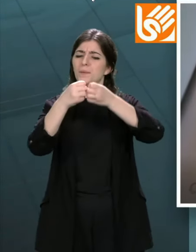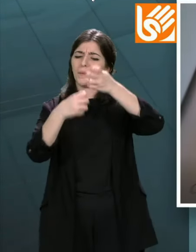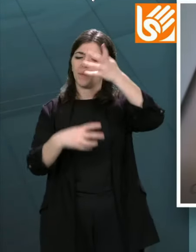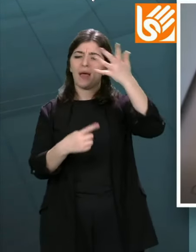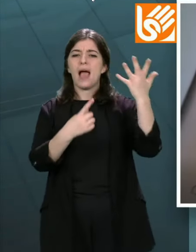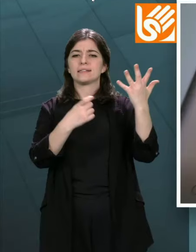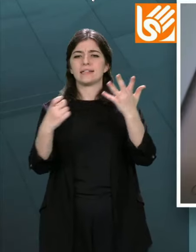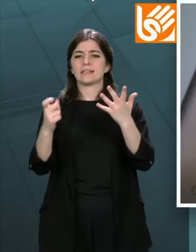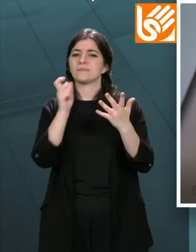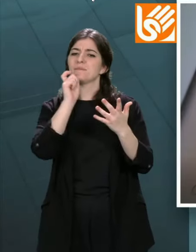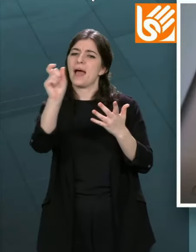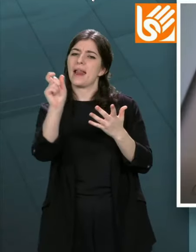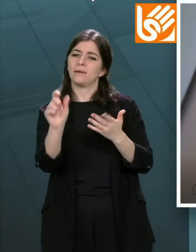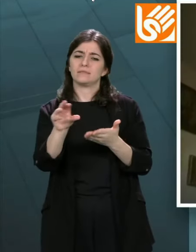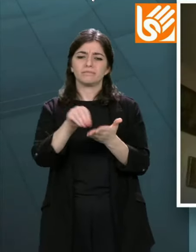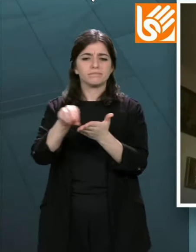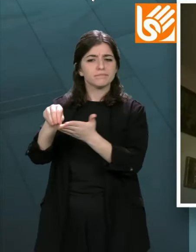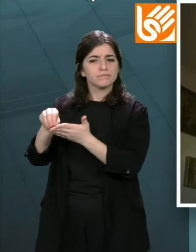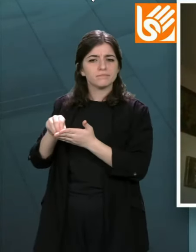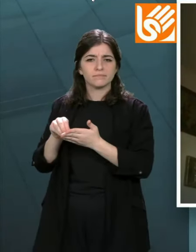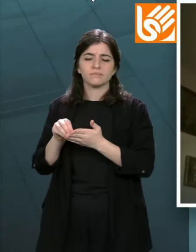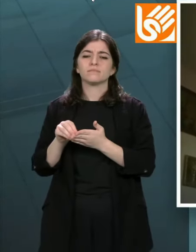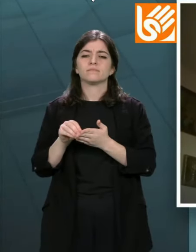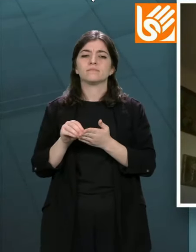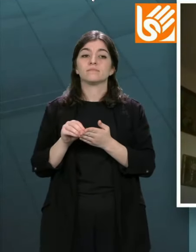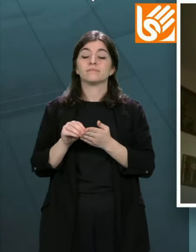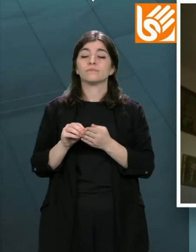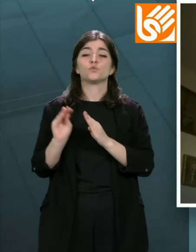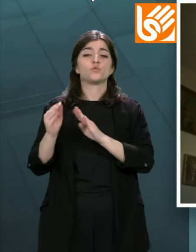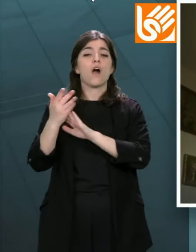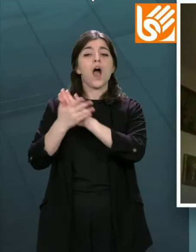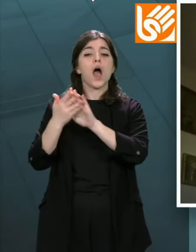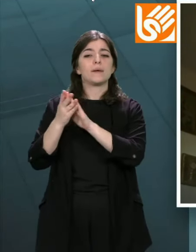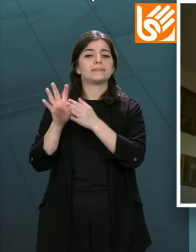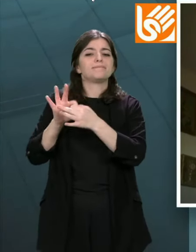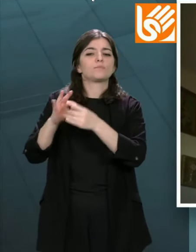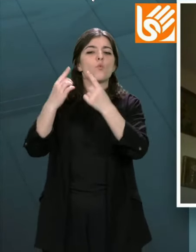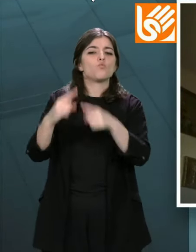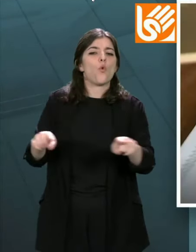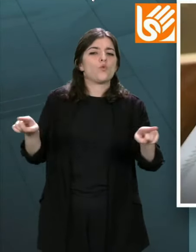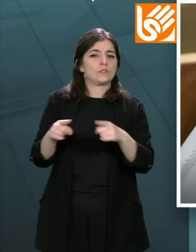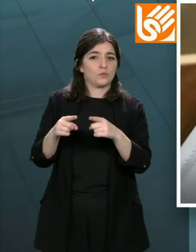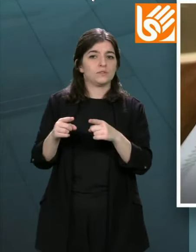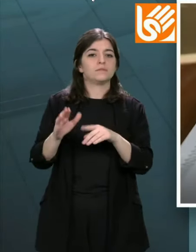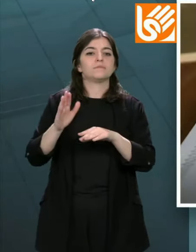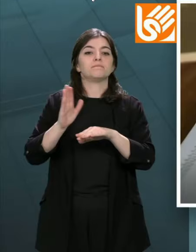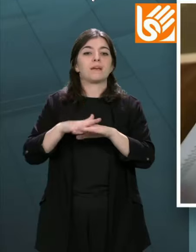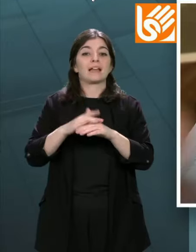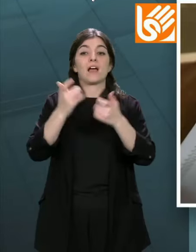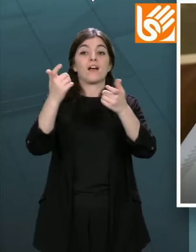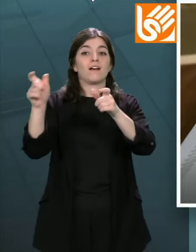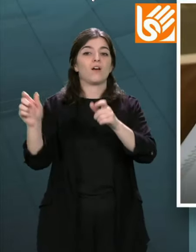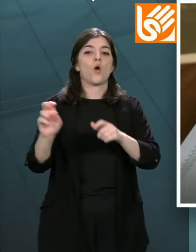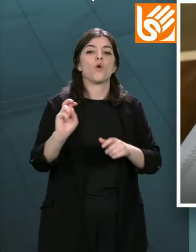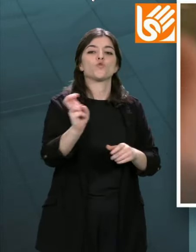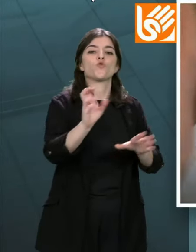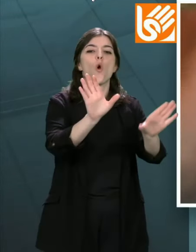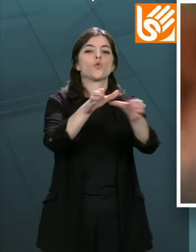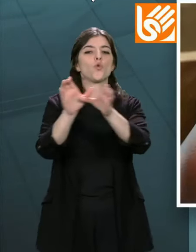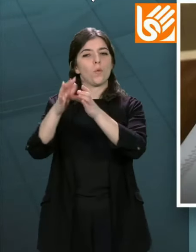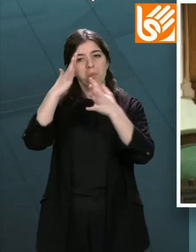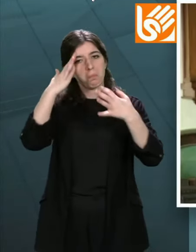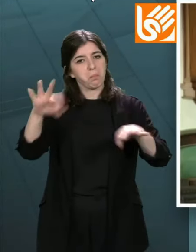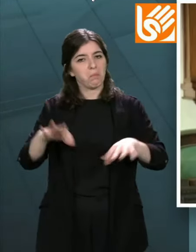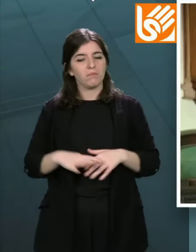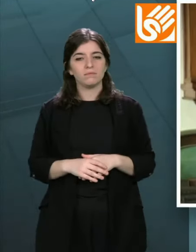recopilou o Ramón da Merca da xerga dos xingros a fala que empregaban os músicos para que os outros gremios non os entendesen. Se non se